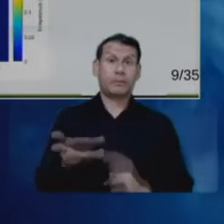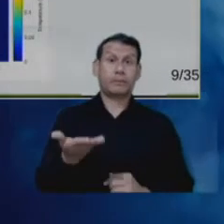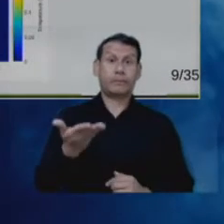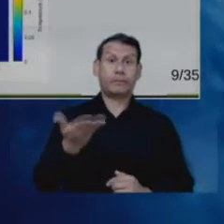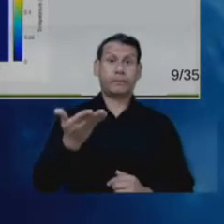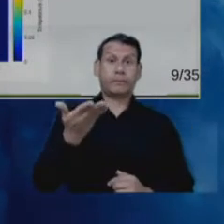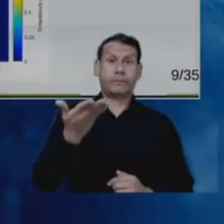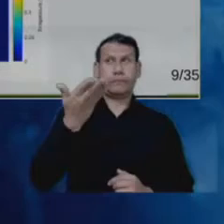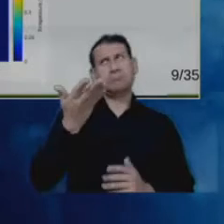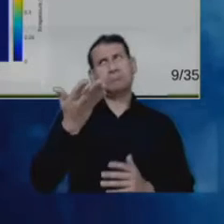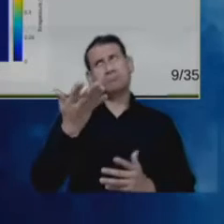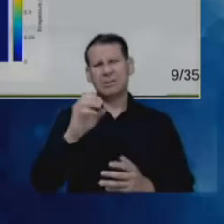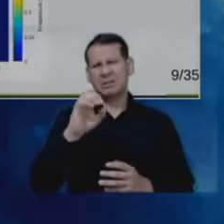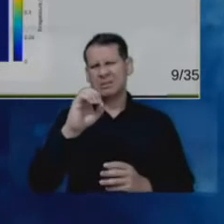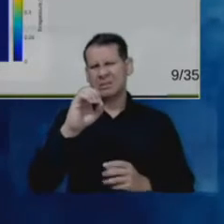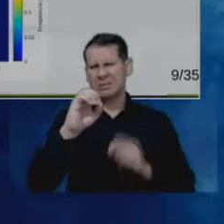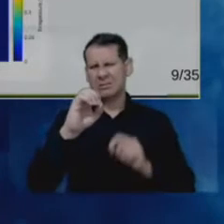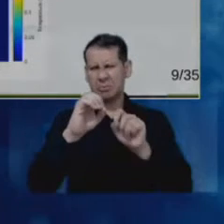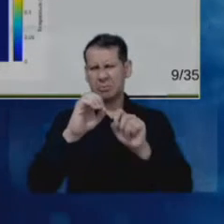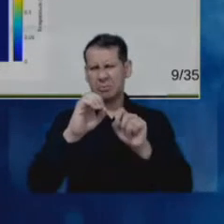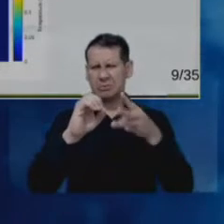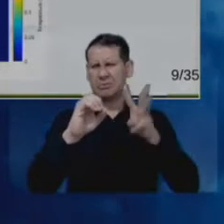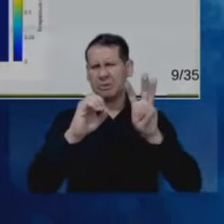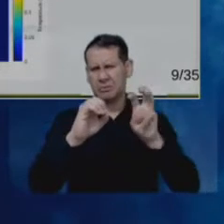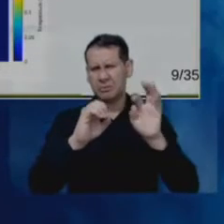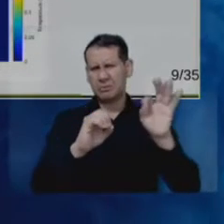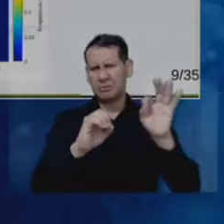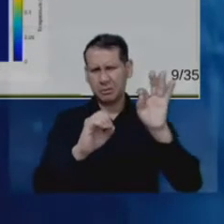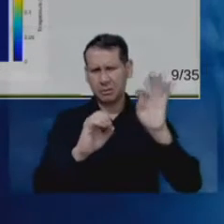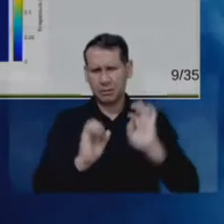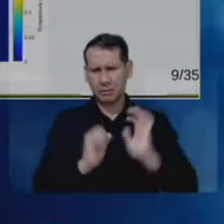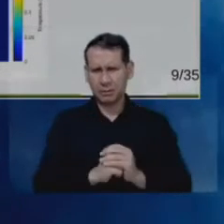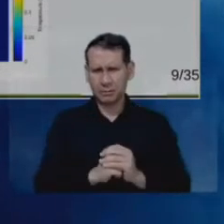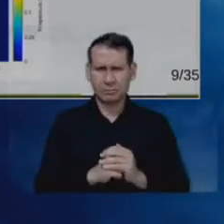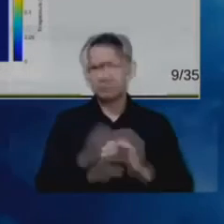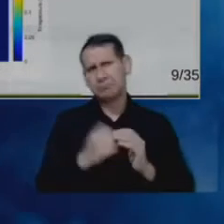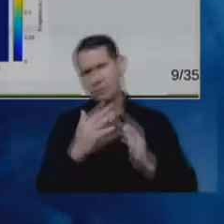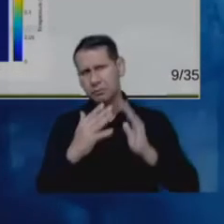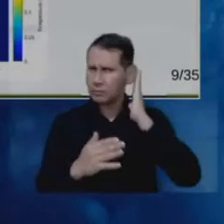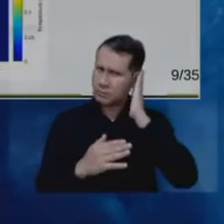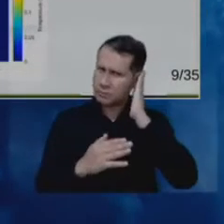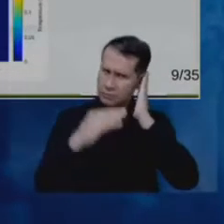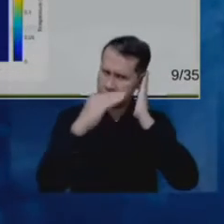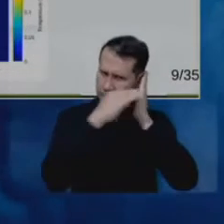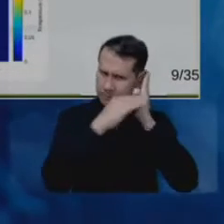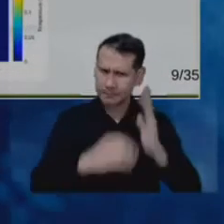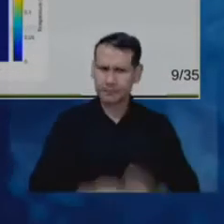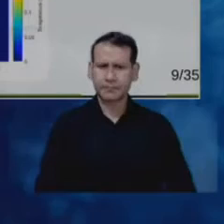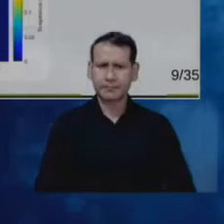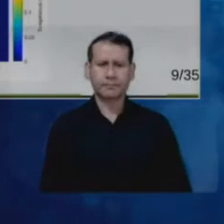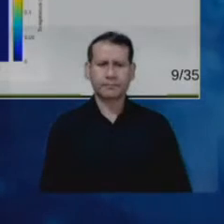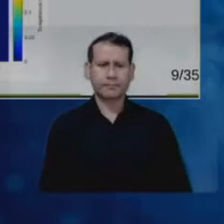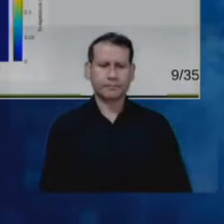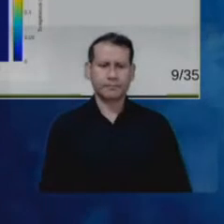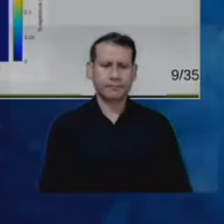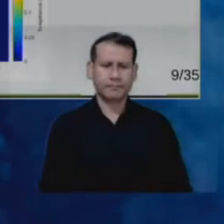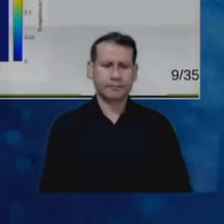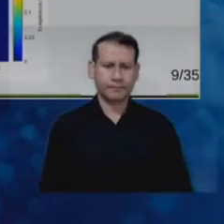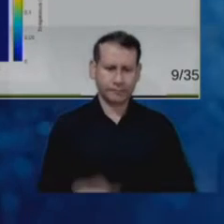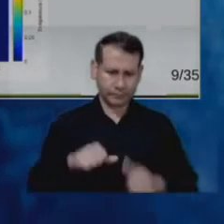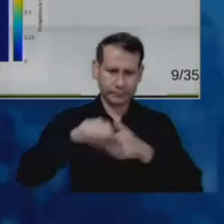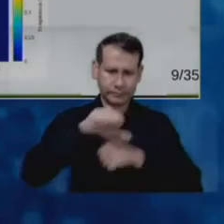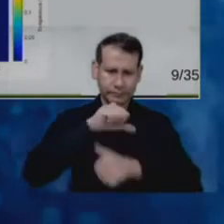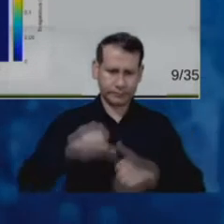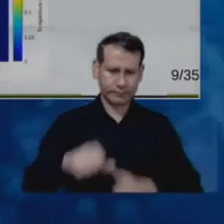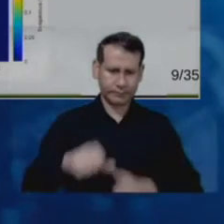.18 grados algo menor y esto es en la zona de la oreja y ya en las partes digamos más sensibles más importantes el